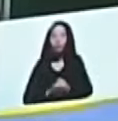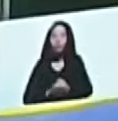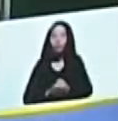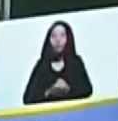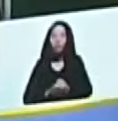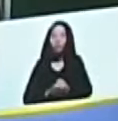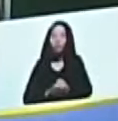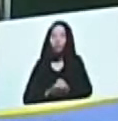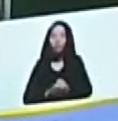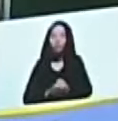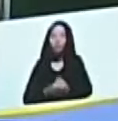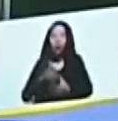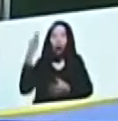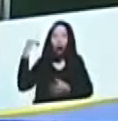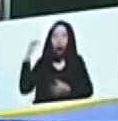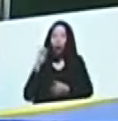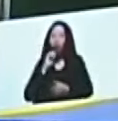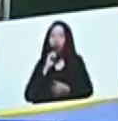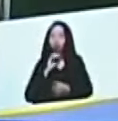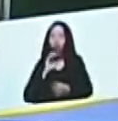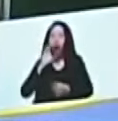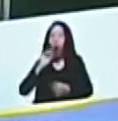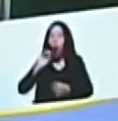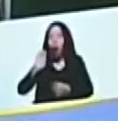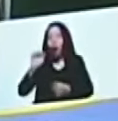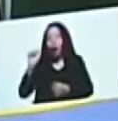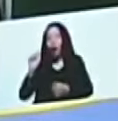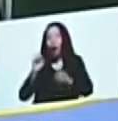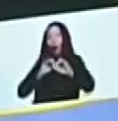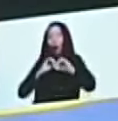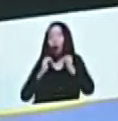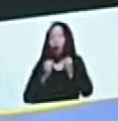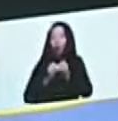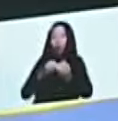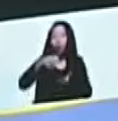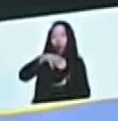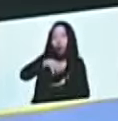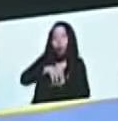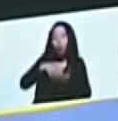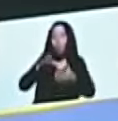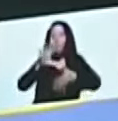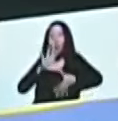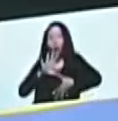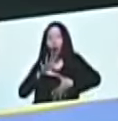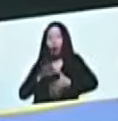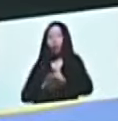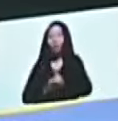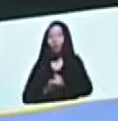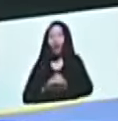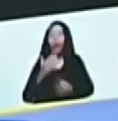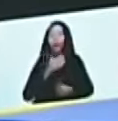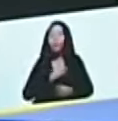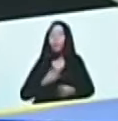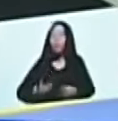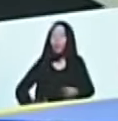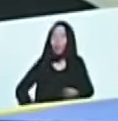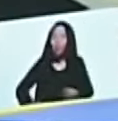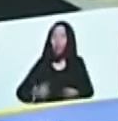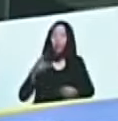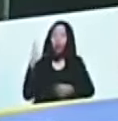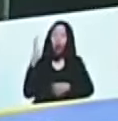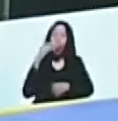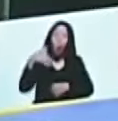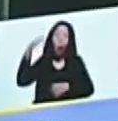la inefable OEA, el doctor César Gaviria, expresidente de Colombia, con la